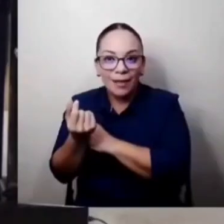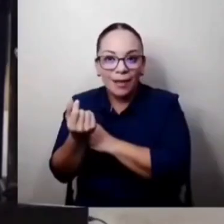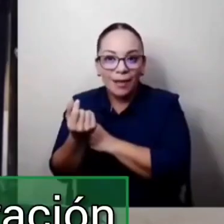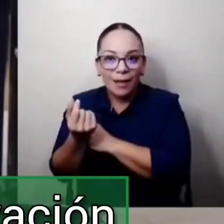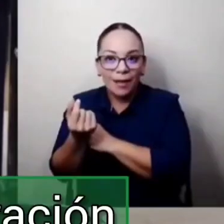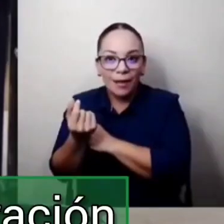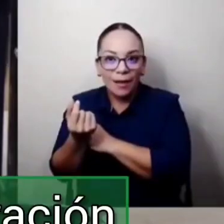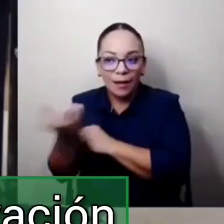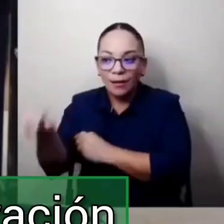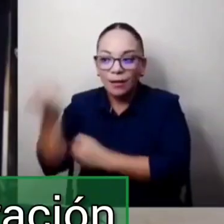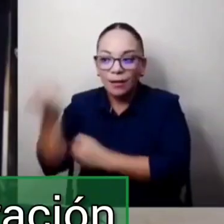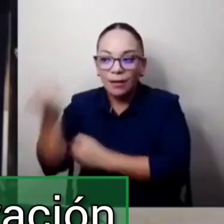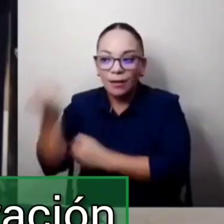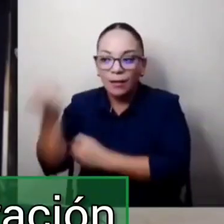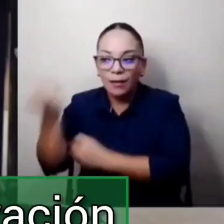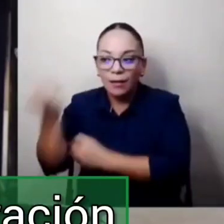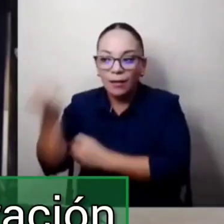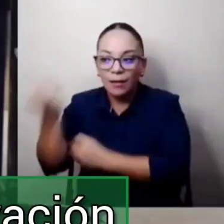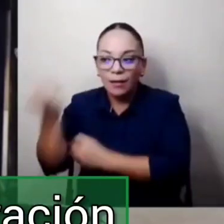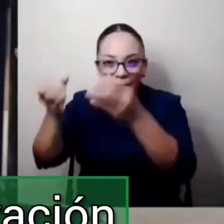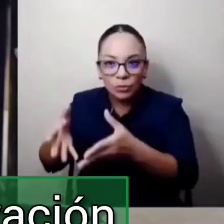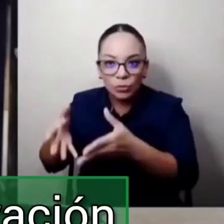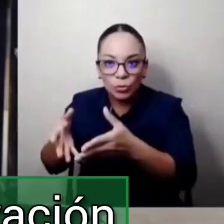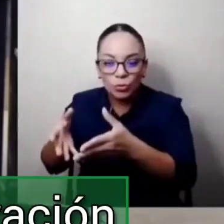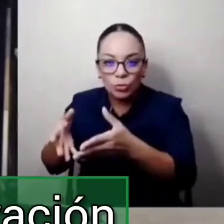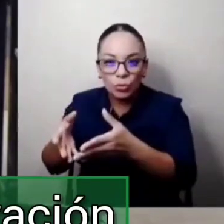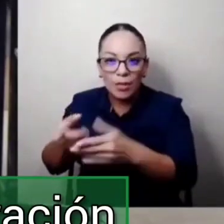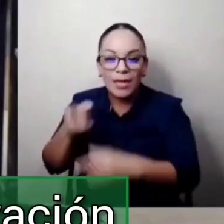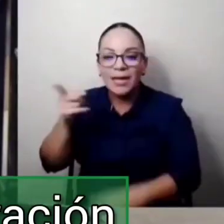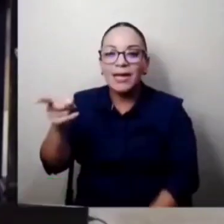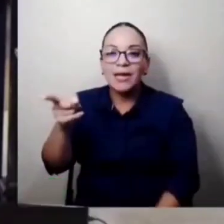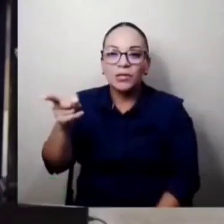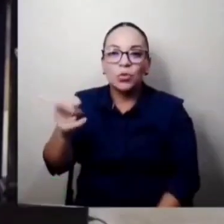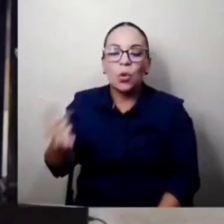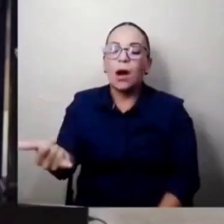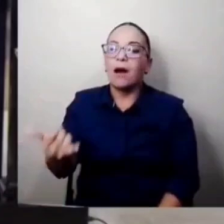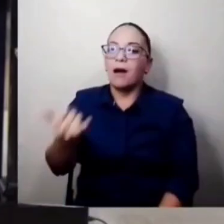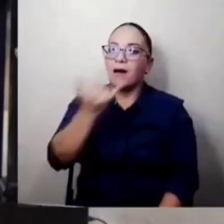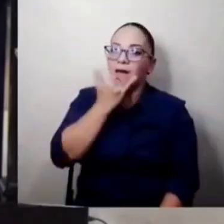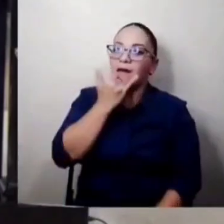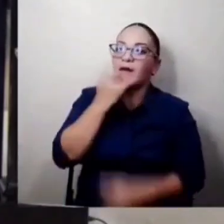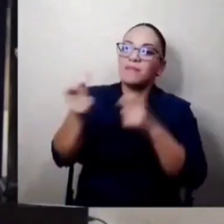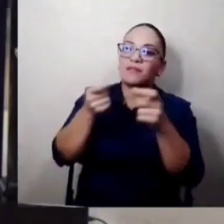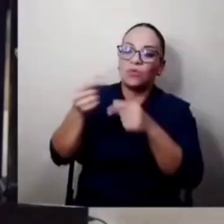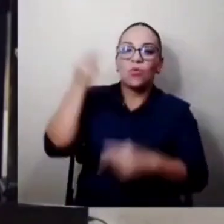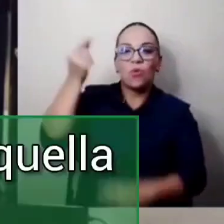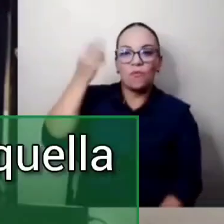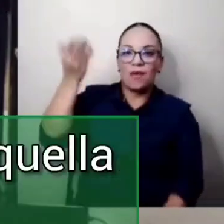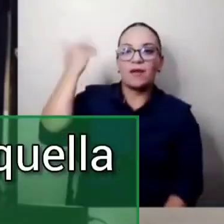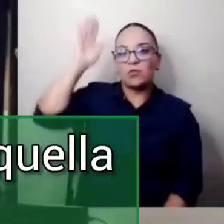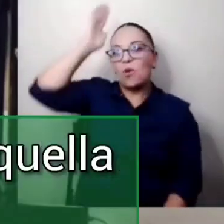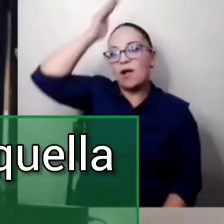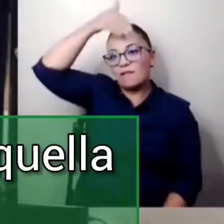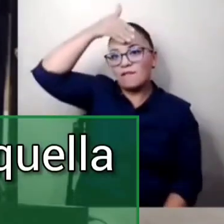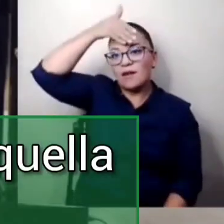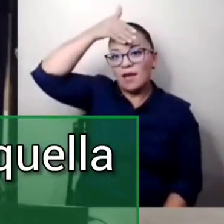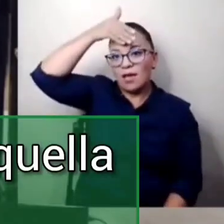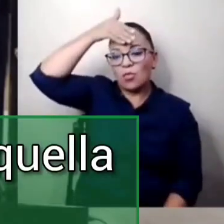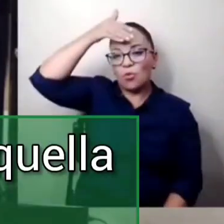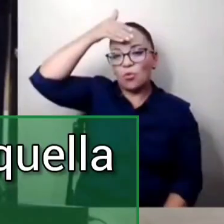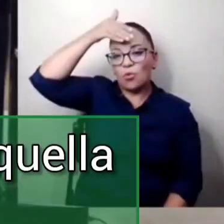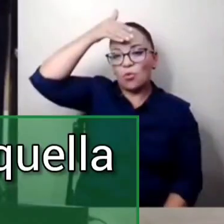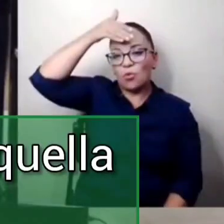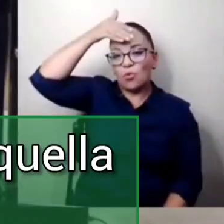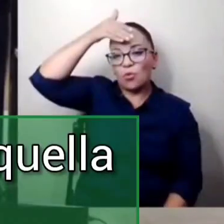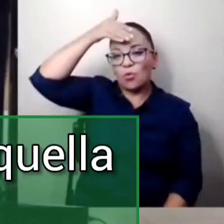es. Y como fue un fallo de la administración del gobierno de Alvarado, de los ministros de Educación de aquella